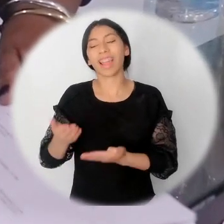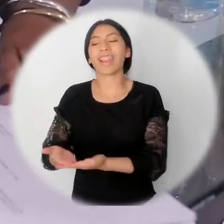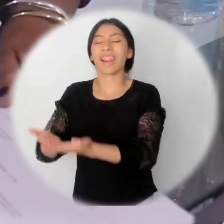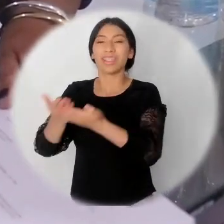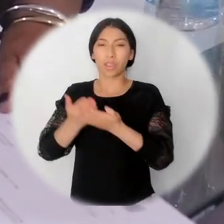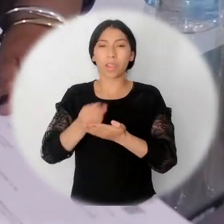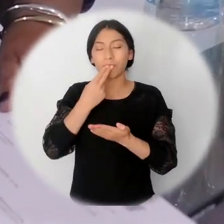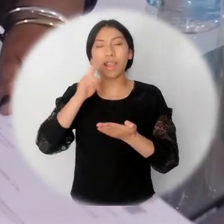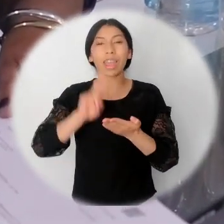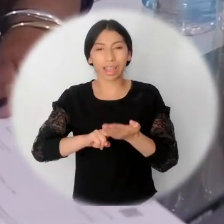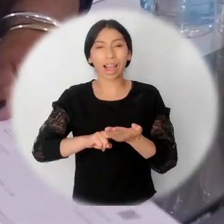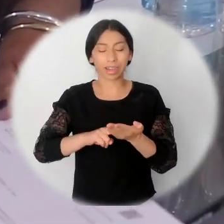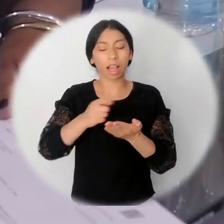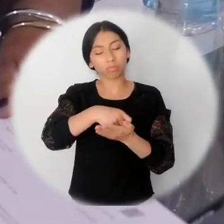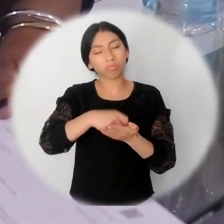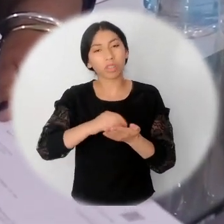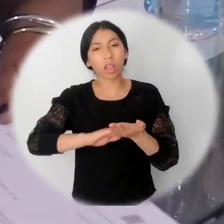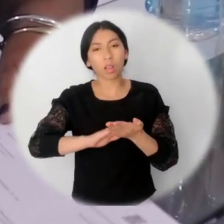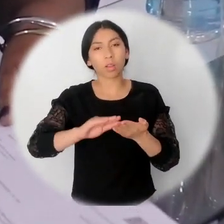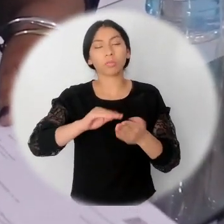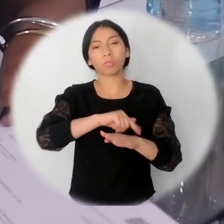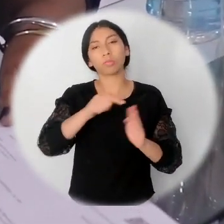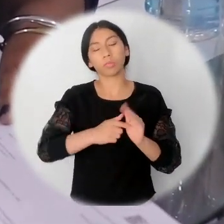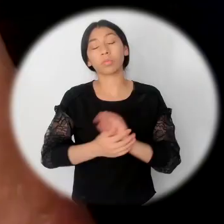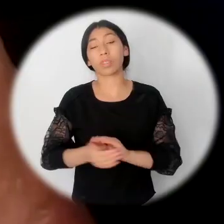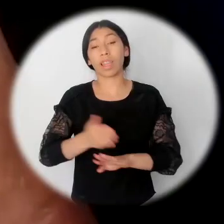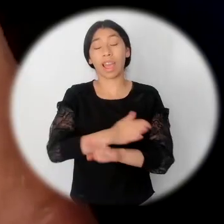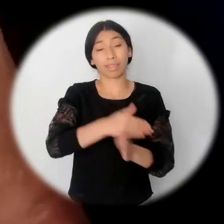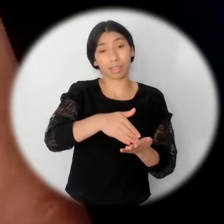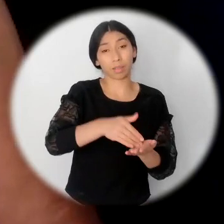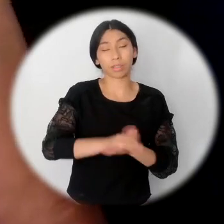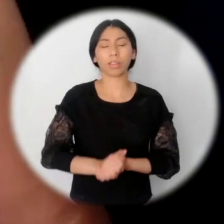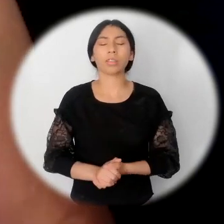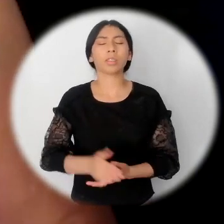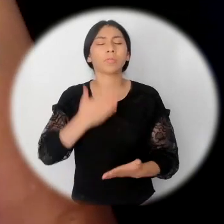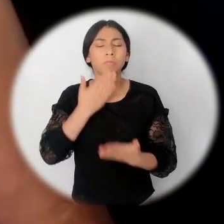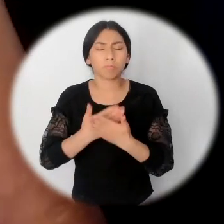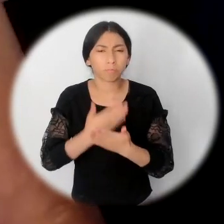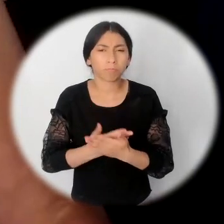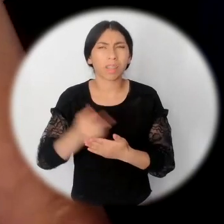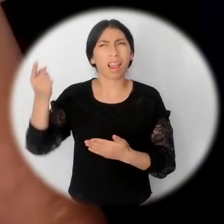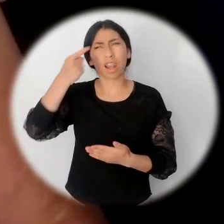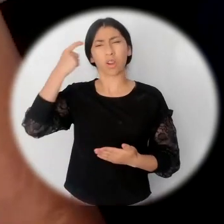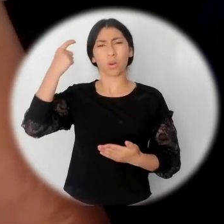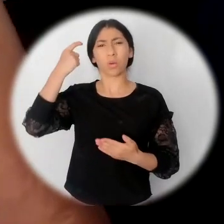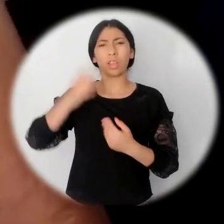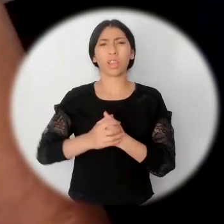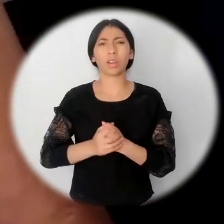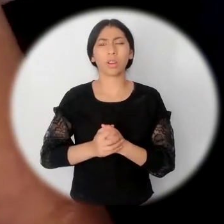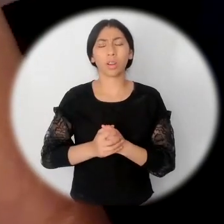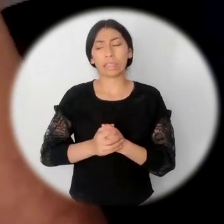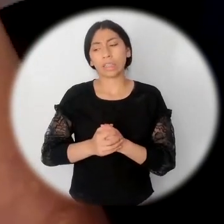como medida de reparación por su condición de desplazada. Y lo hay gracias al gobierno, porque francamente son cosas que a le sirven.